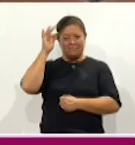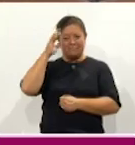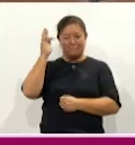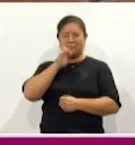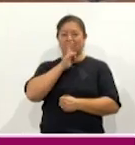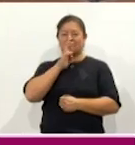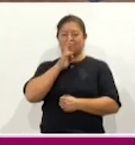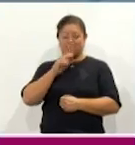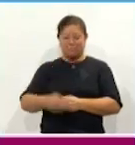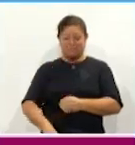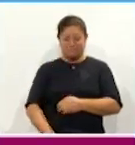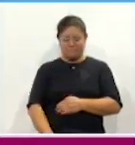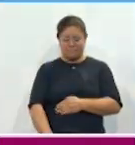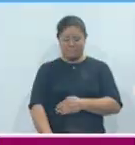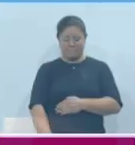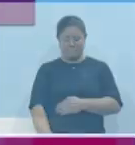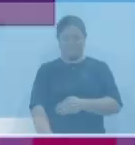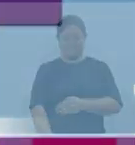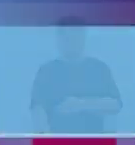Noticias.